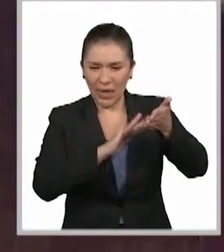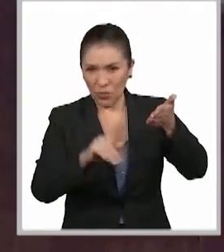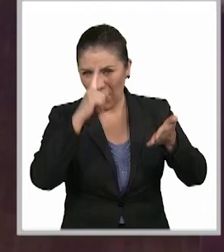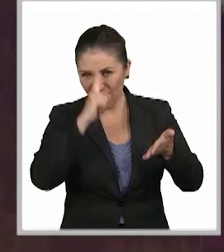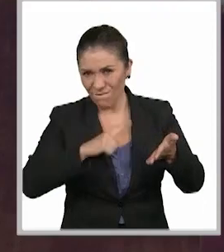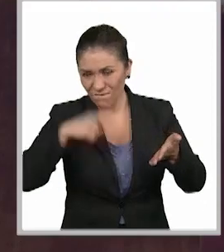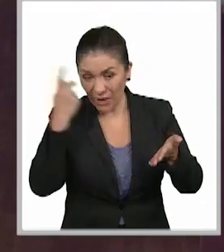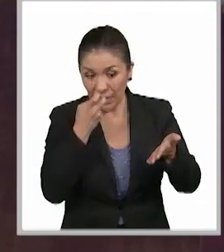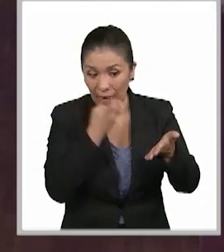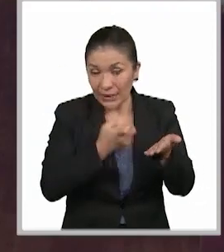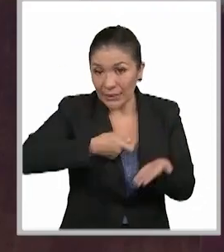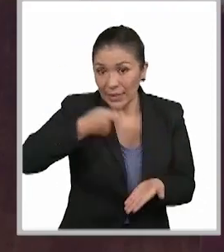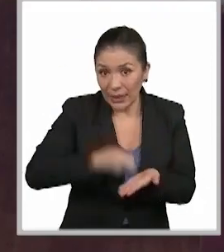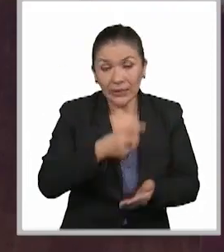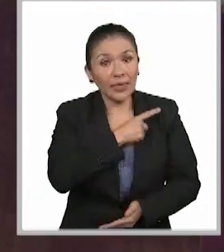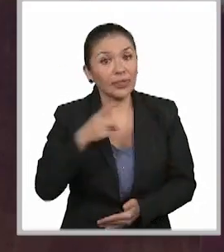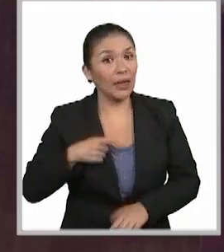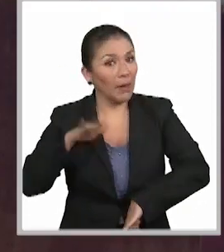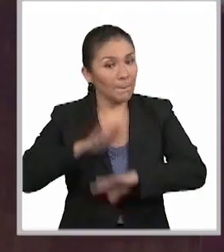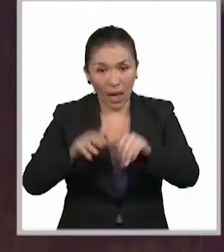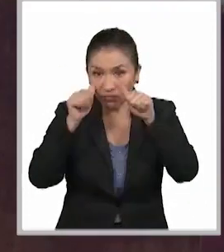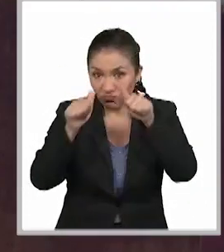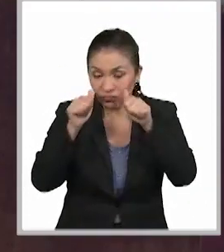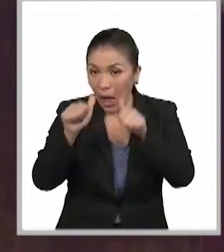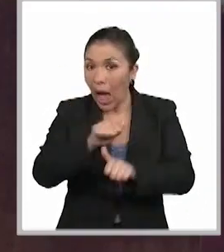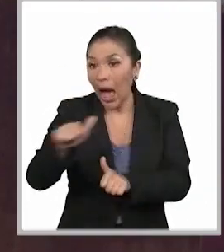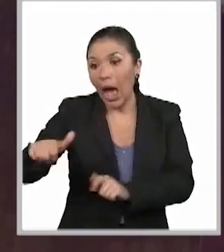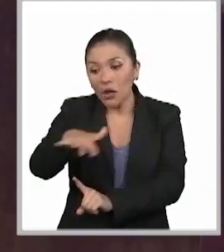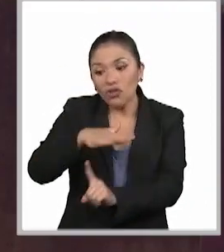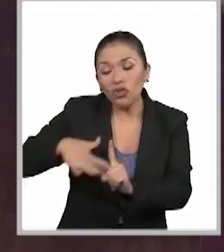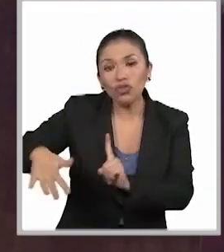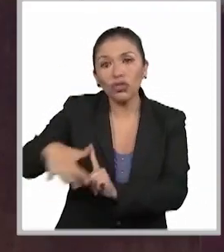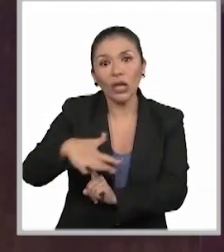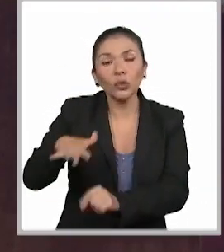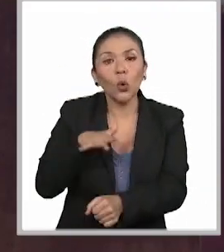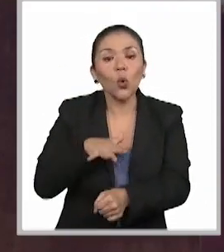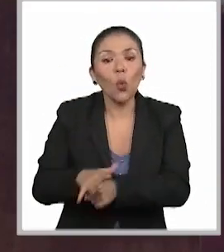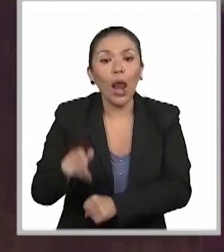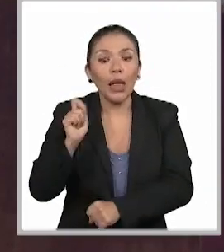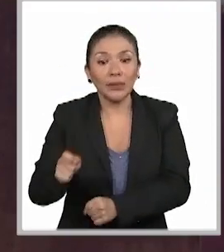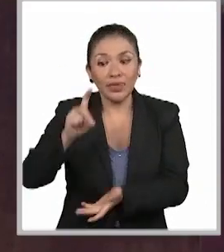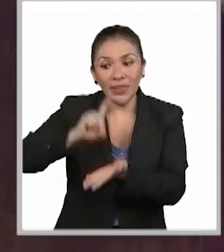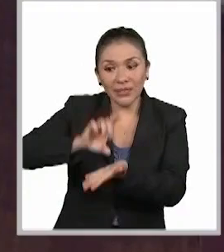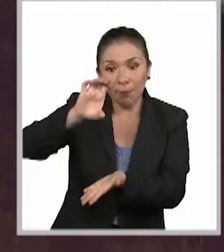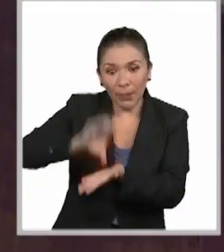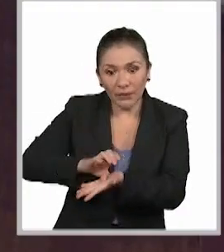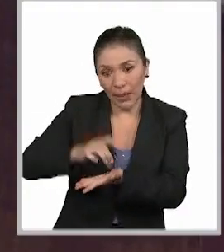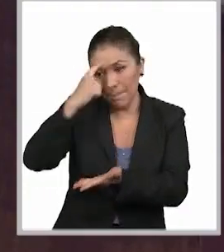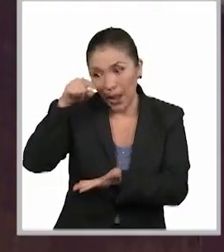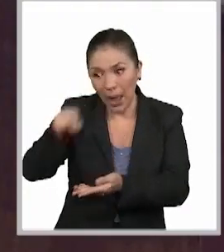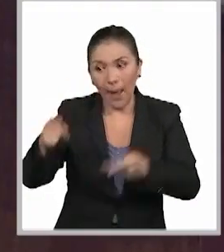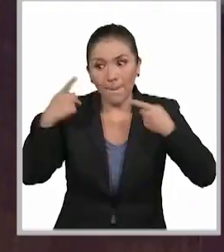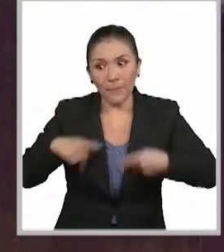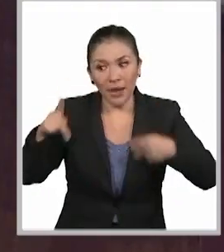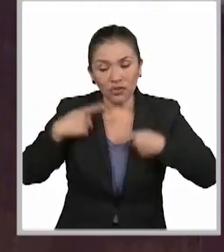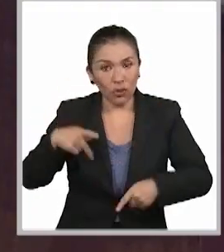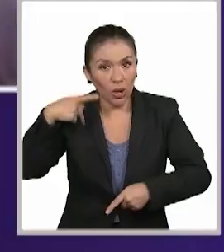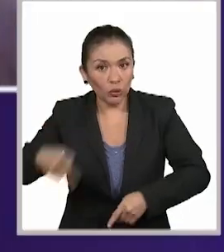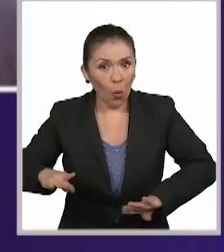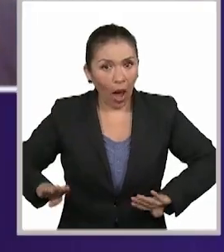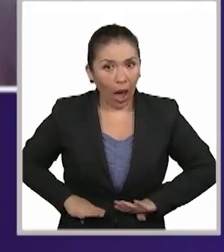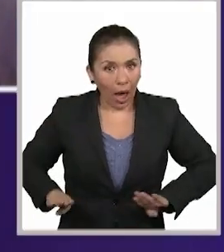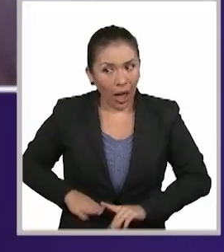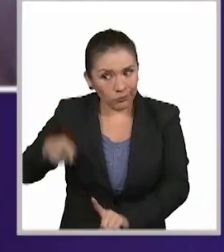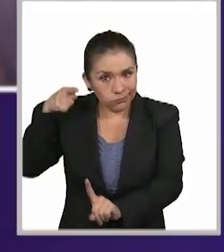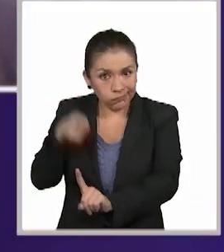fácil tiene que atender sí o sí al contexto de la discapacidad con la que vive esta persona